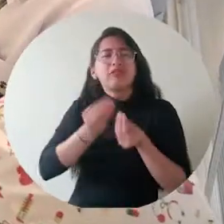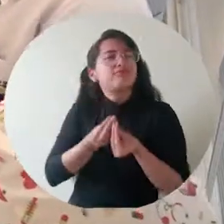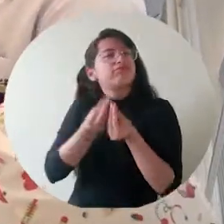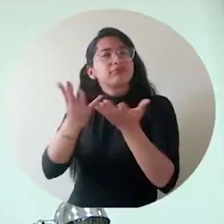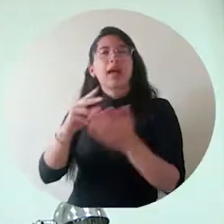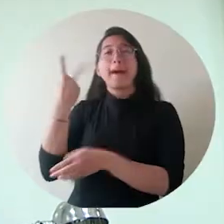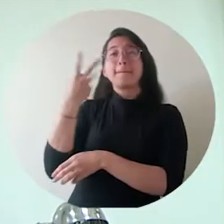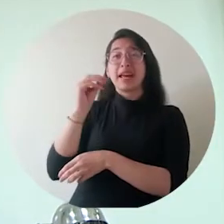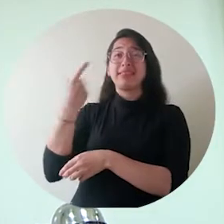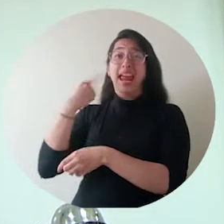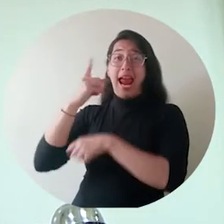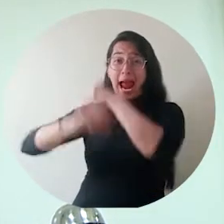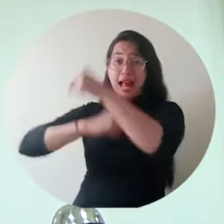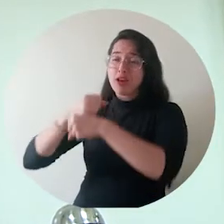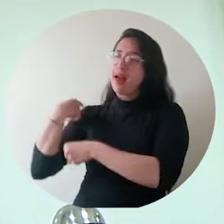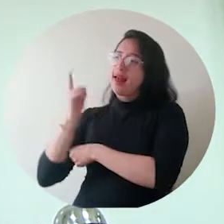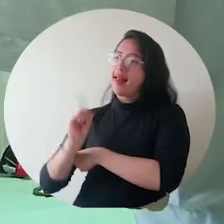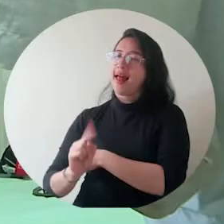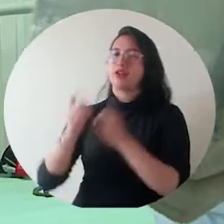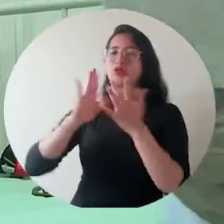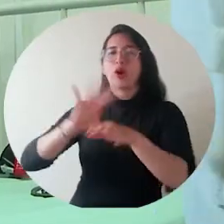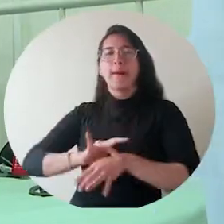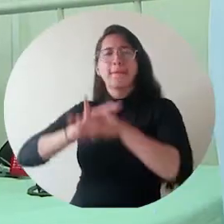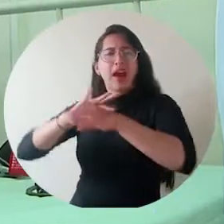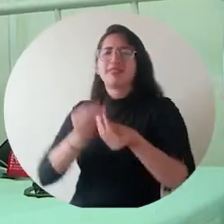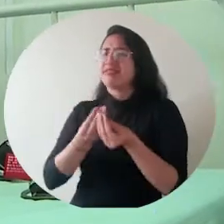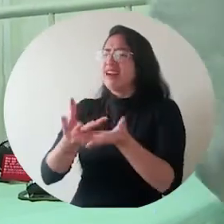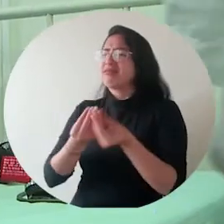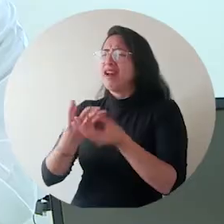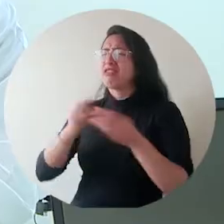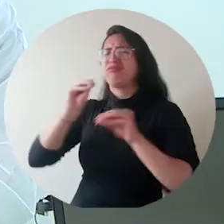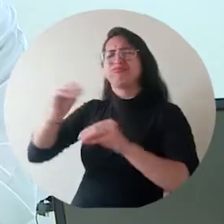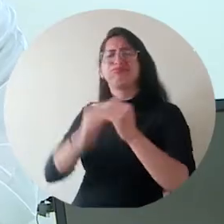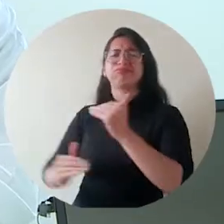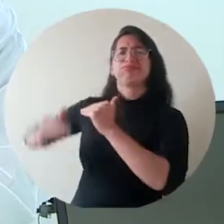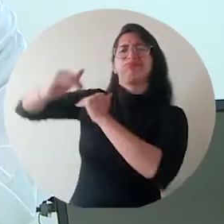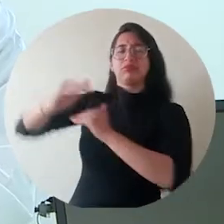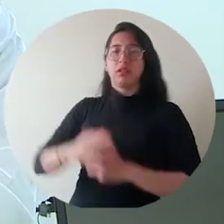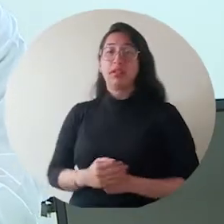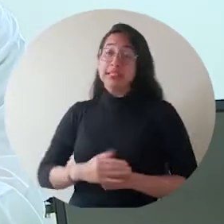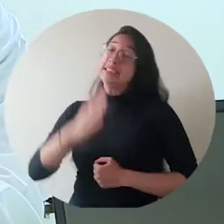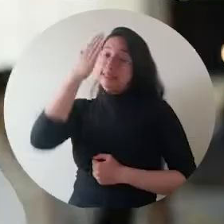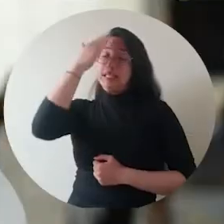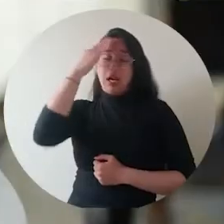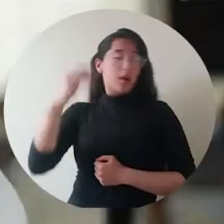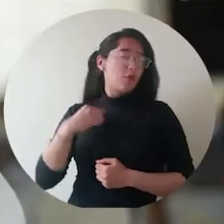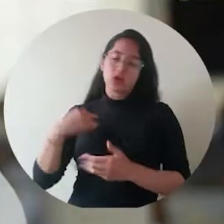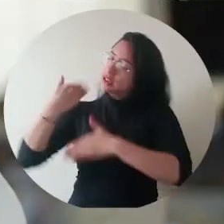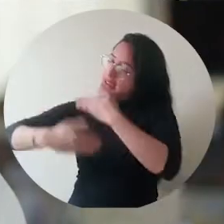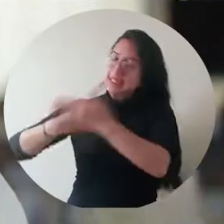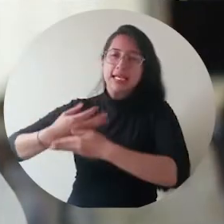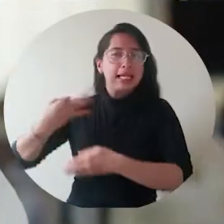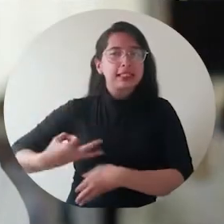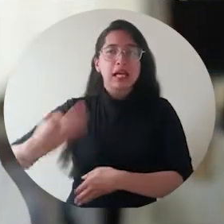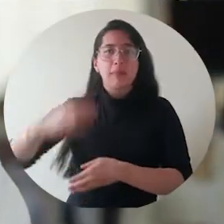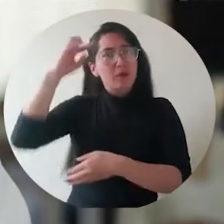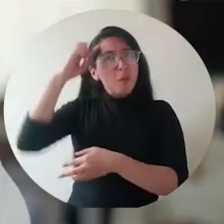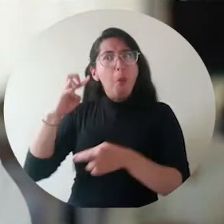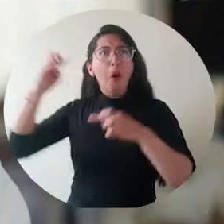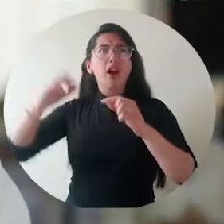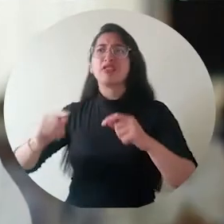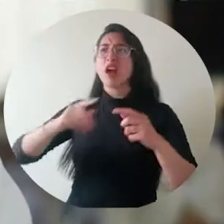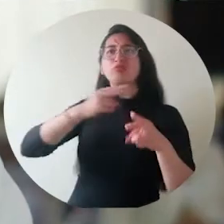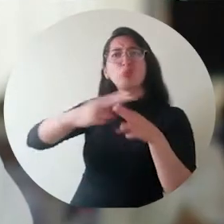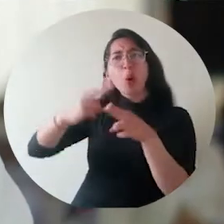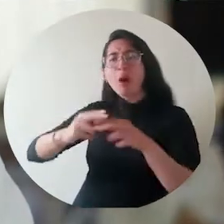impartido el programa de medicina durante 20 años. El programa de medicina que está acreditado cada día va a seguir creciendo con